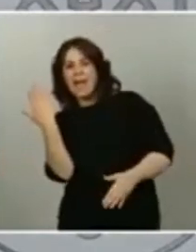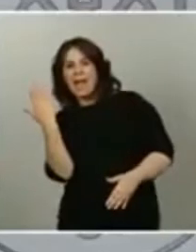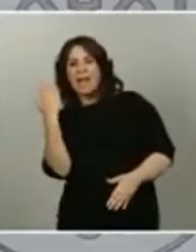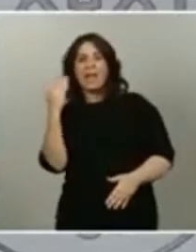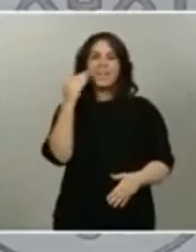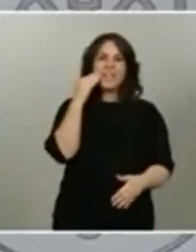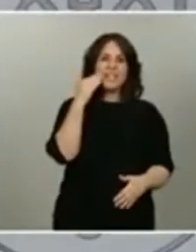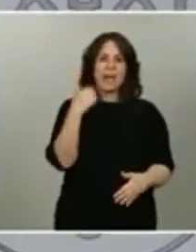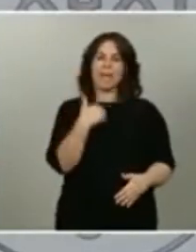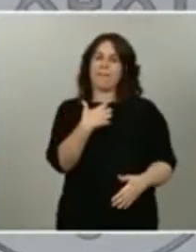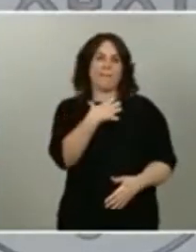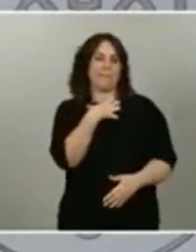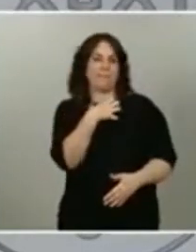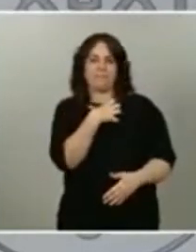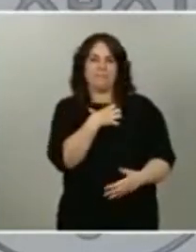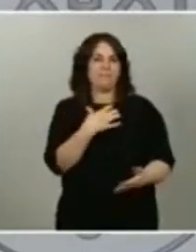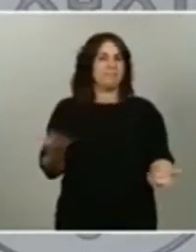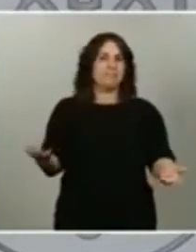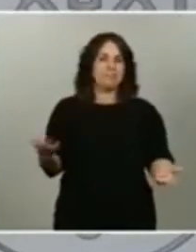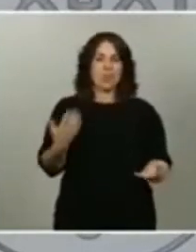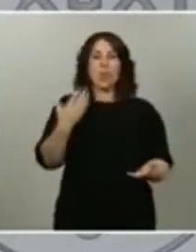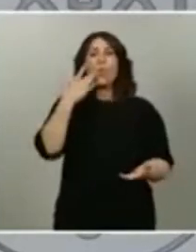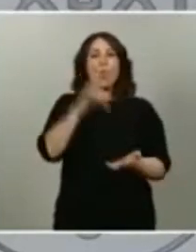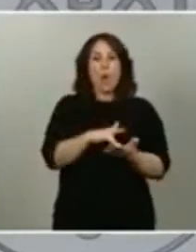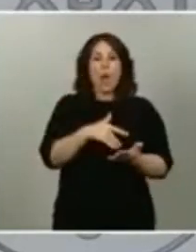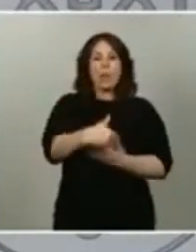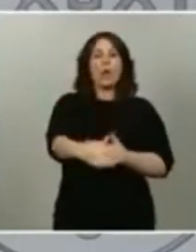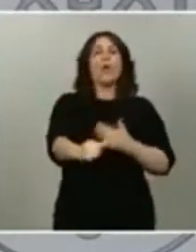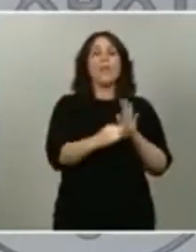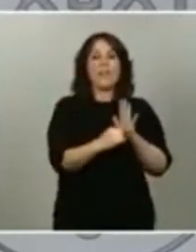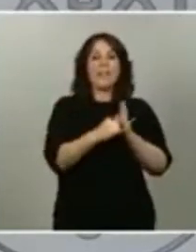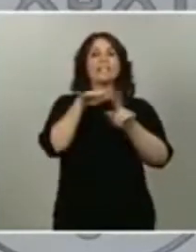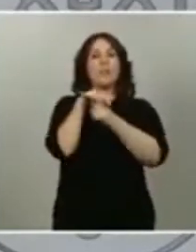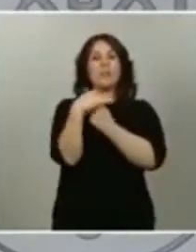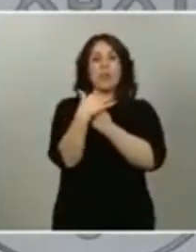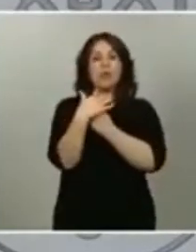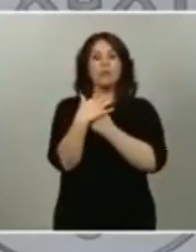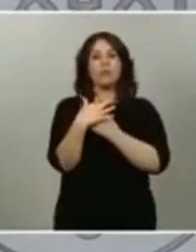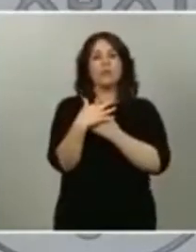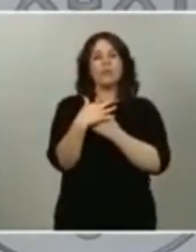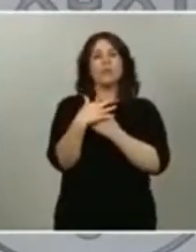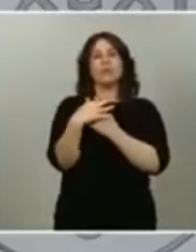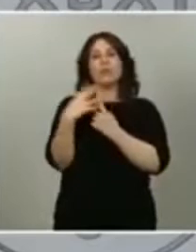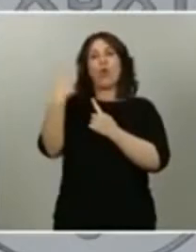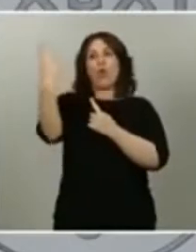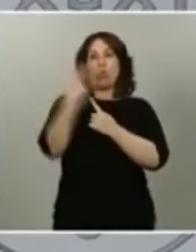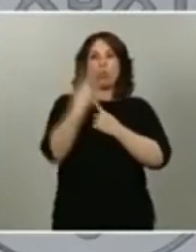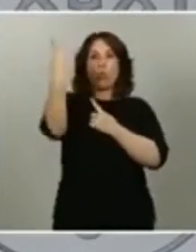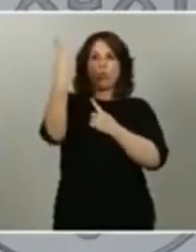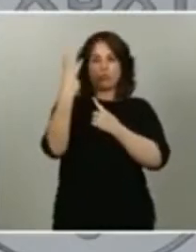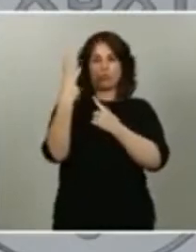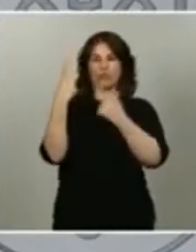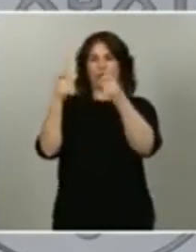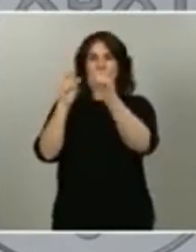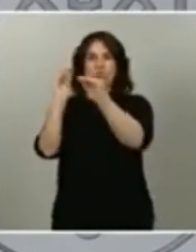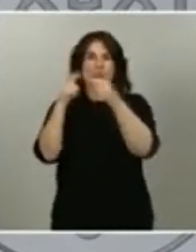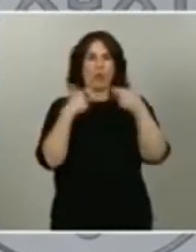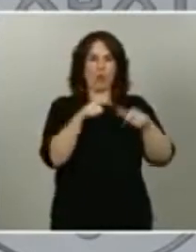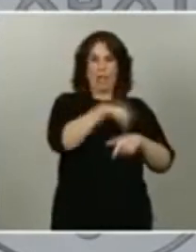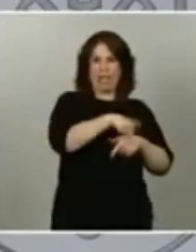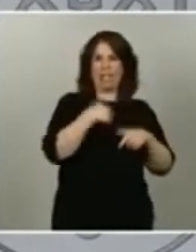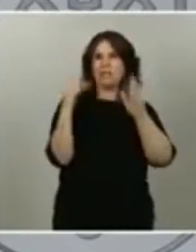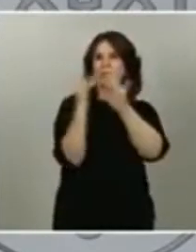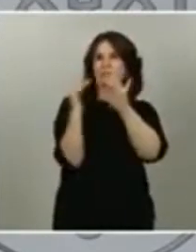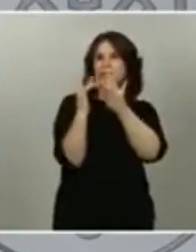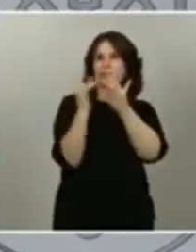En el momento en que se aproxime esa situación, los gabinetes contactarán, como siempre se ha hecho, y tendrán ustedes debida